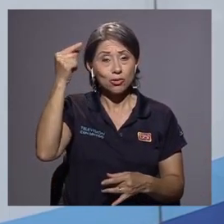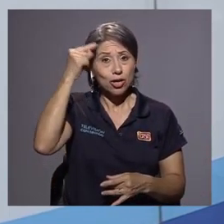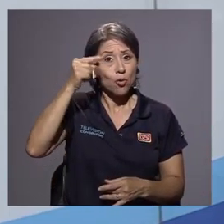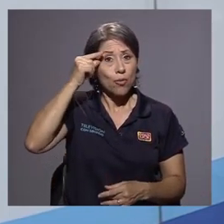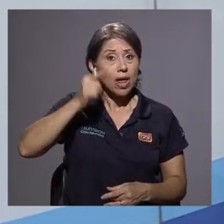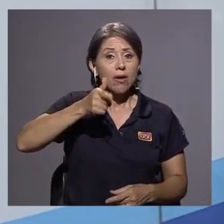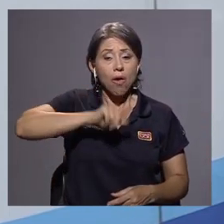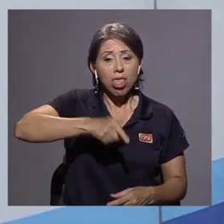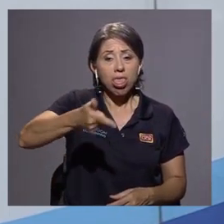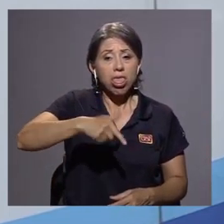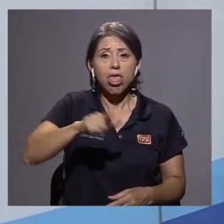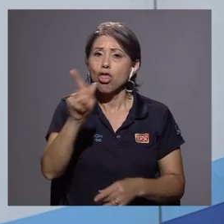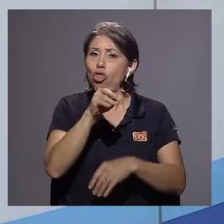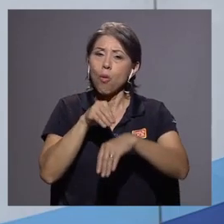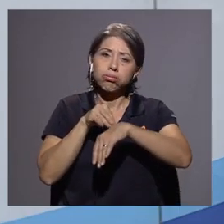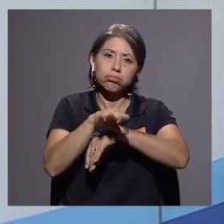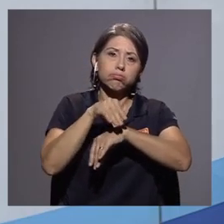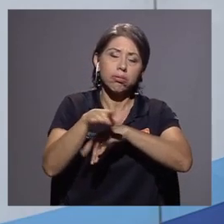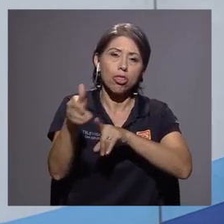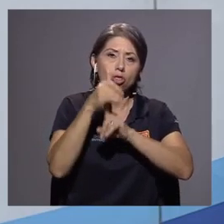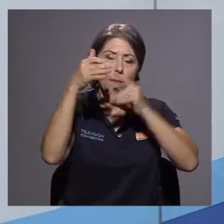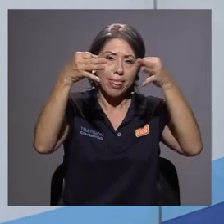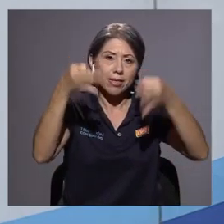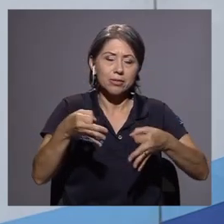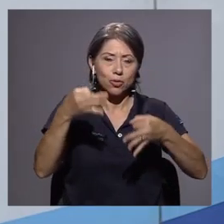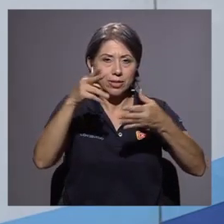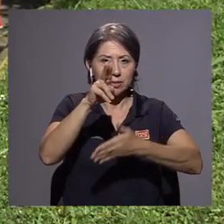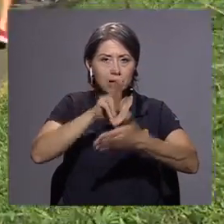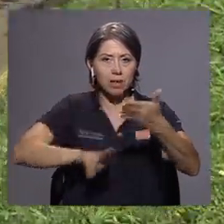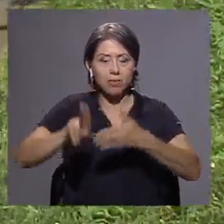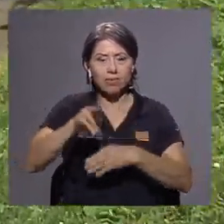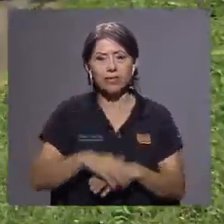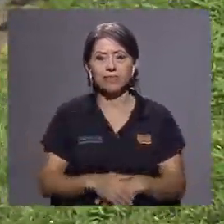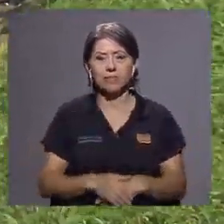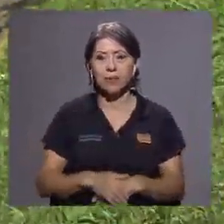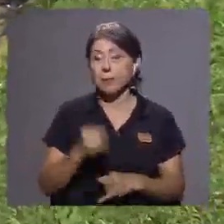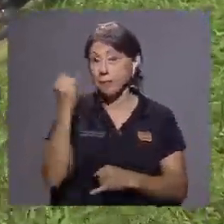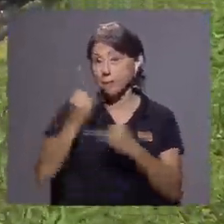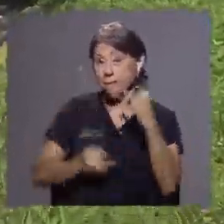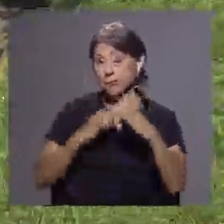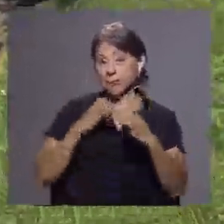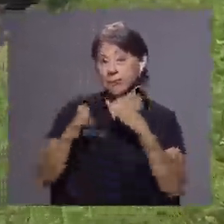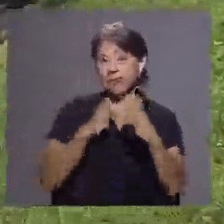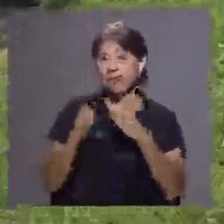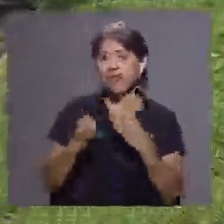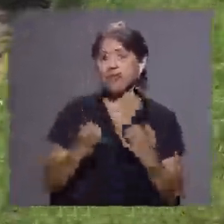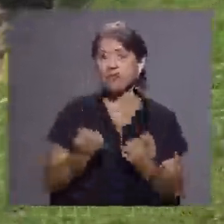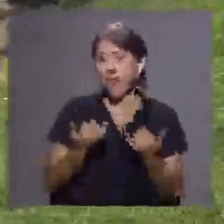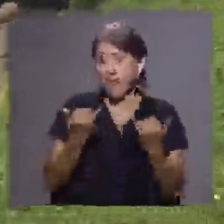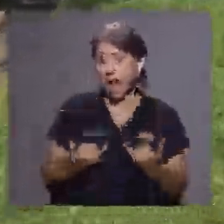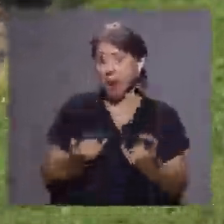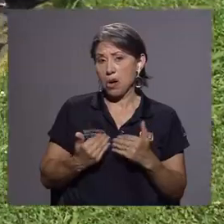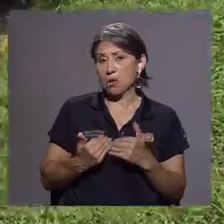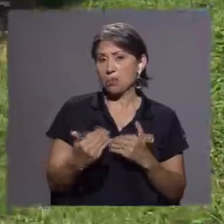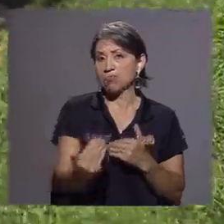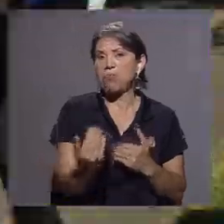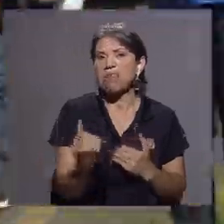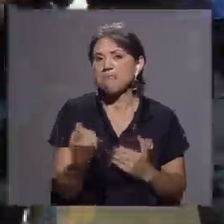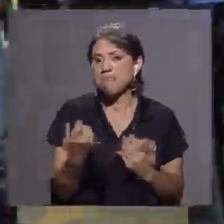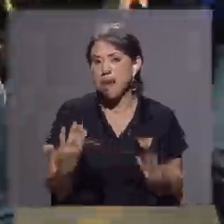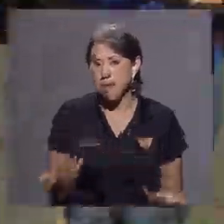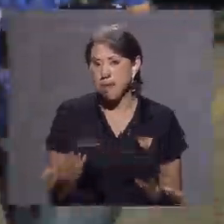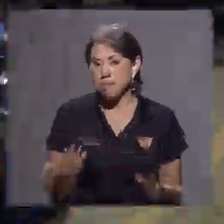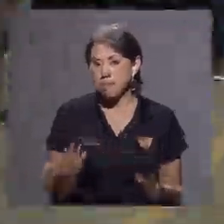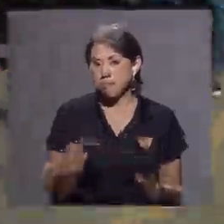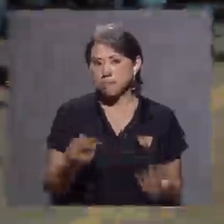turno no merman en las decisiones que se tomen dentro de la universidad, ¿verdad? Pues ya para cerrar la entrevista, Arelis, ¿qué falta ahora, por lo que falta del